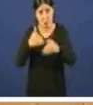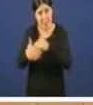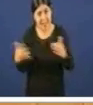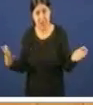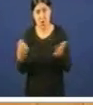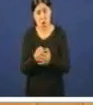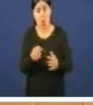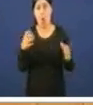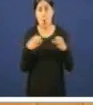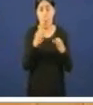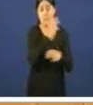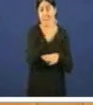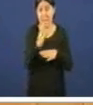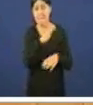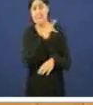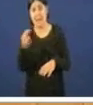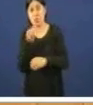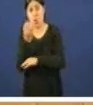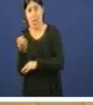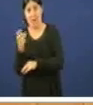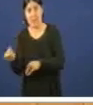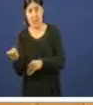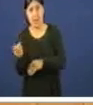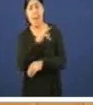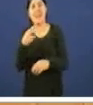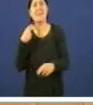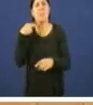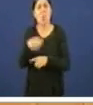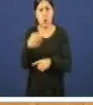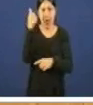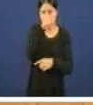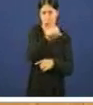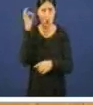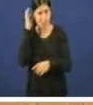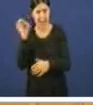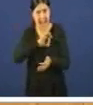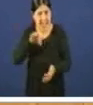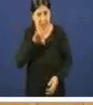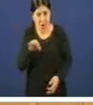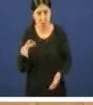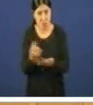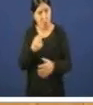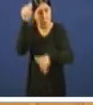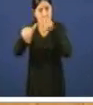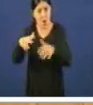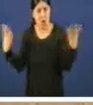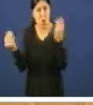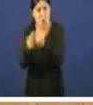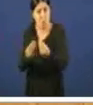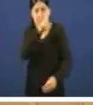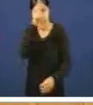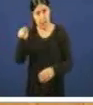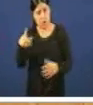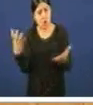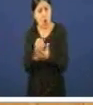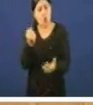Partido Popular e Partido Socialista incluídos os deputados e deputadas galegos do PP votaron xuntos en Madrid votaron